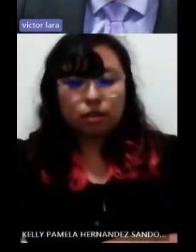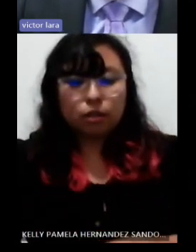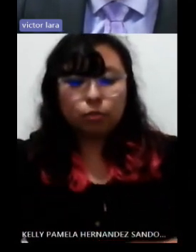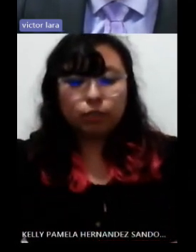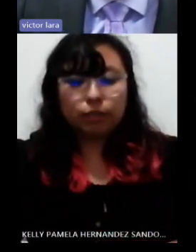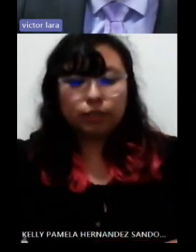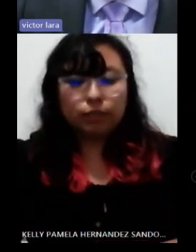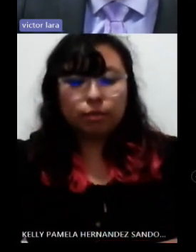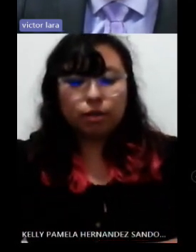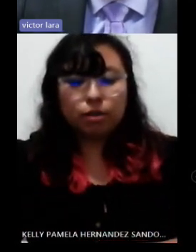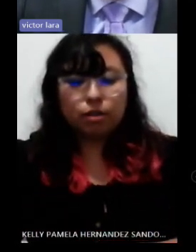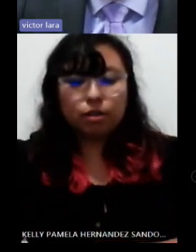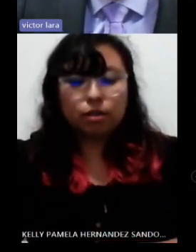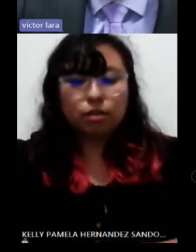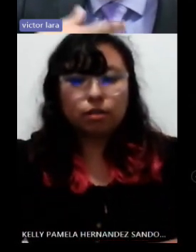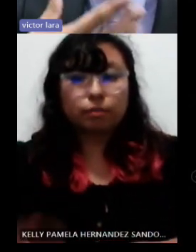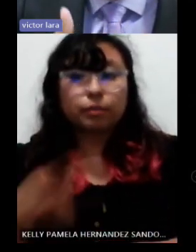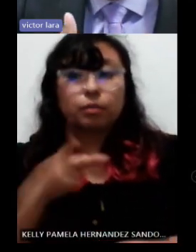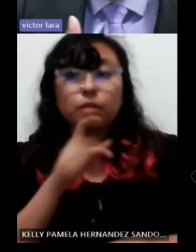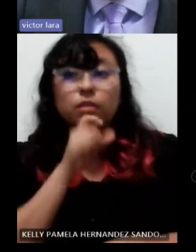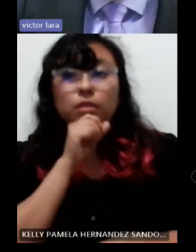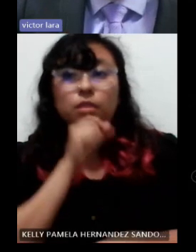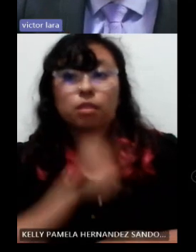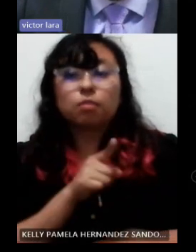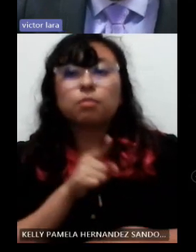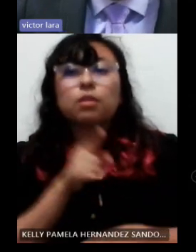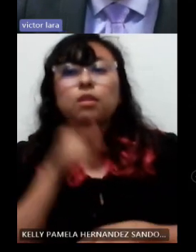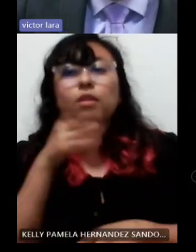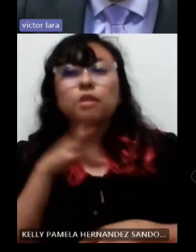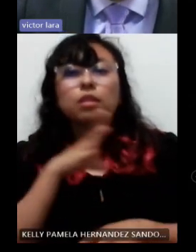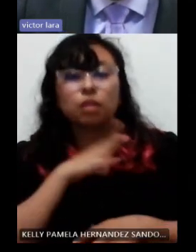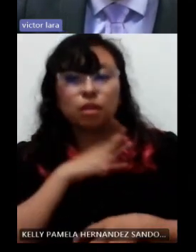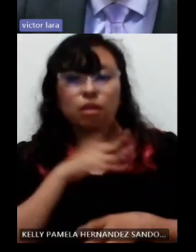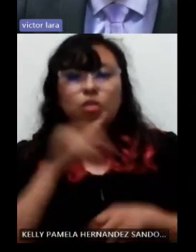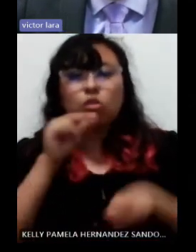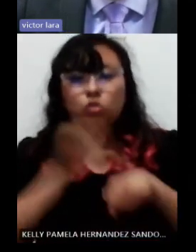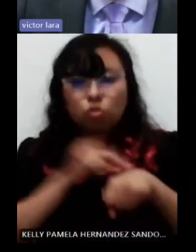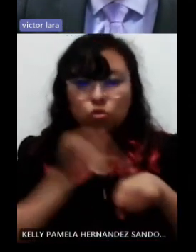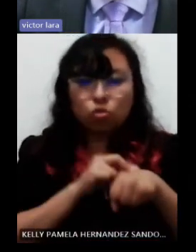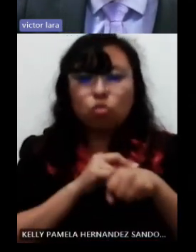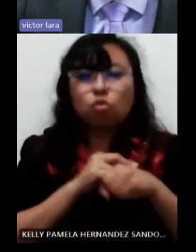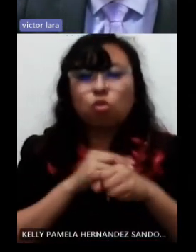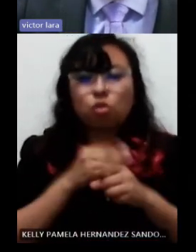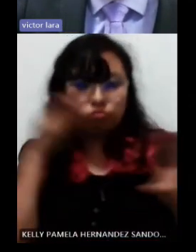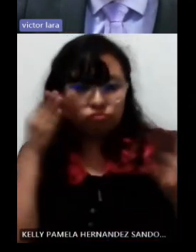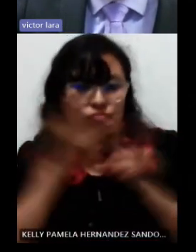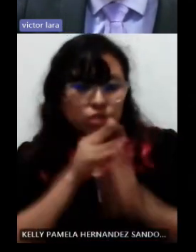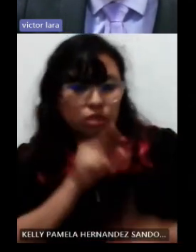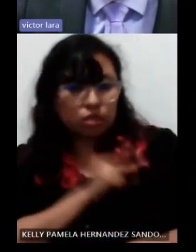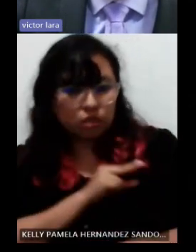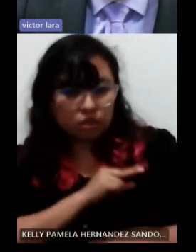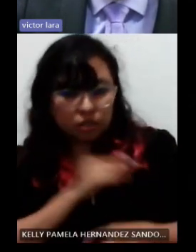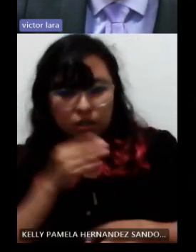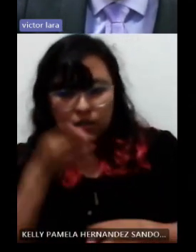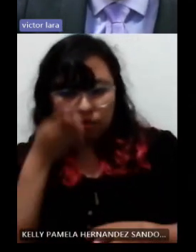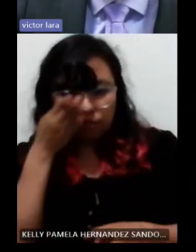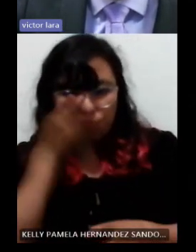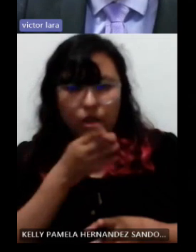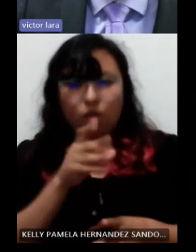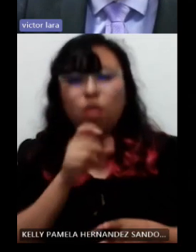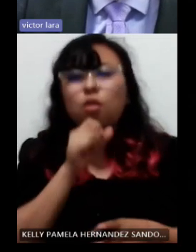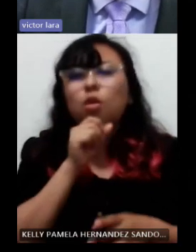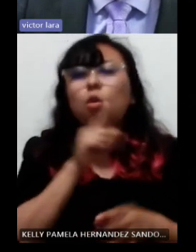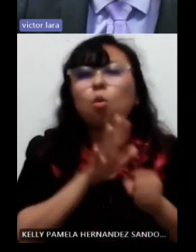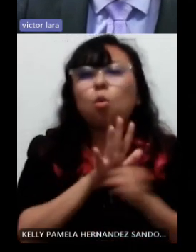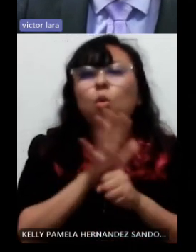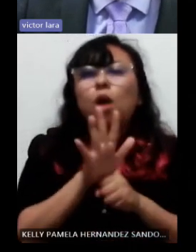se lleva a un área de especialidad como los antecesores o los doctores lo han venido refiriendo, generalmente es el área o toca